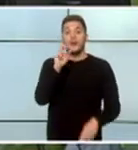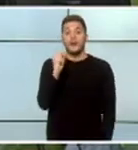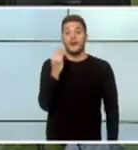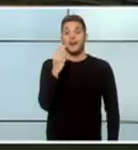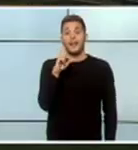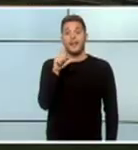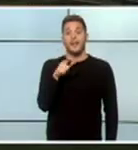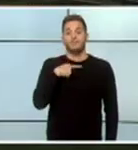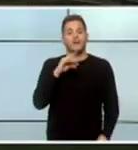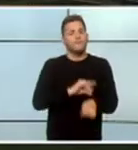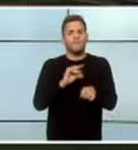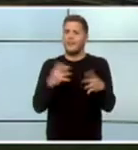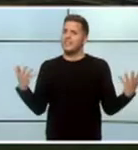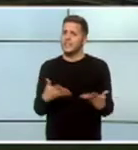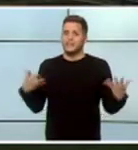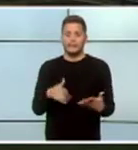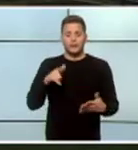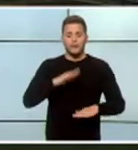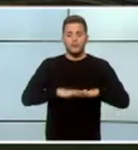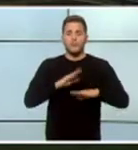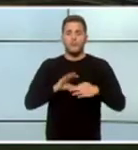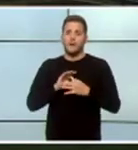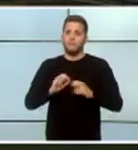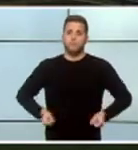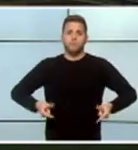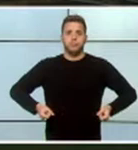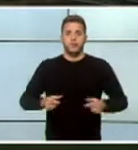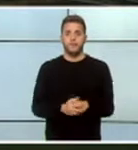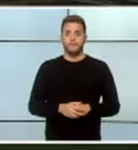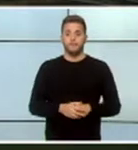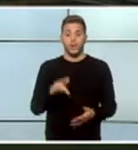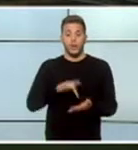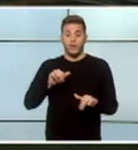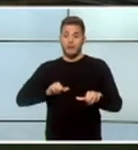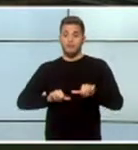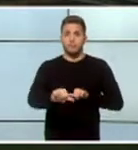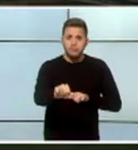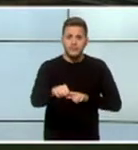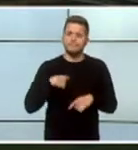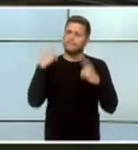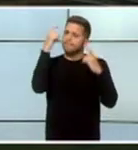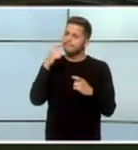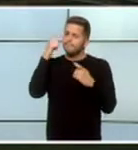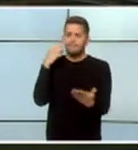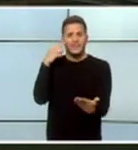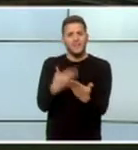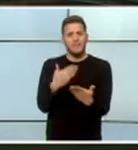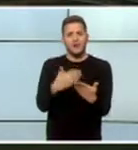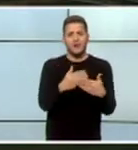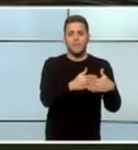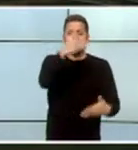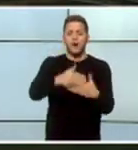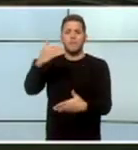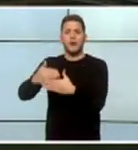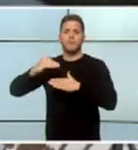grave... ...me puso la anestesia de ruedas... ...desde entonces... ...he intentado demostrar... ...que las barreras se